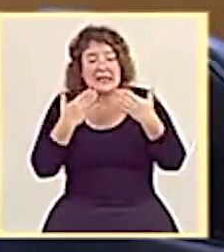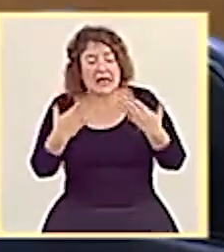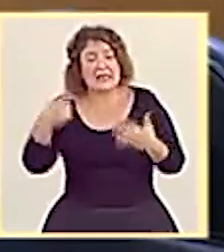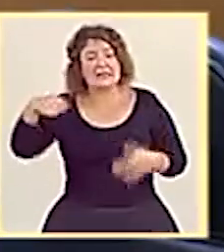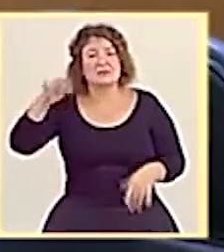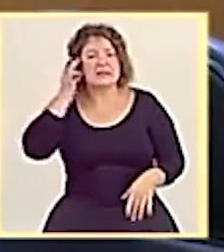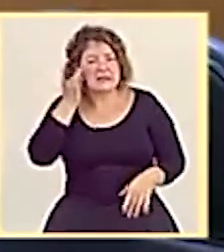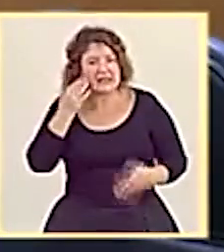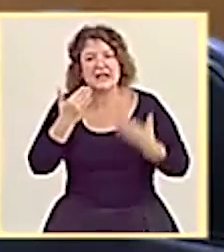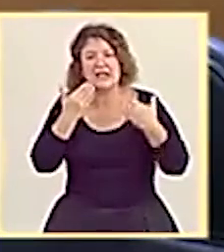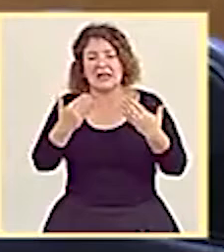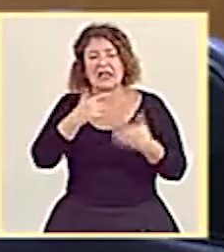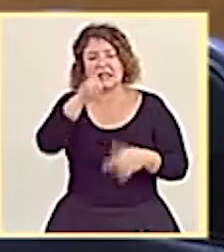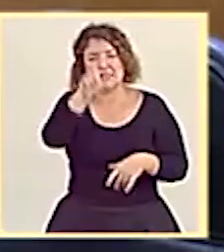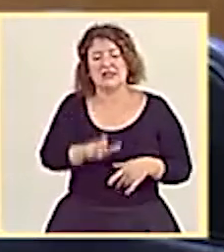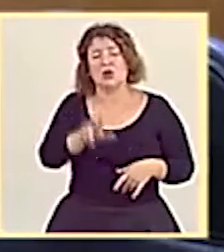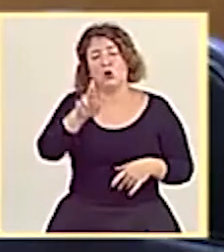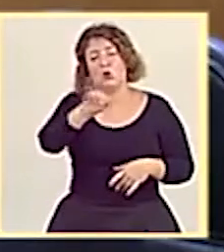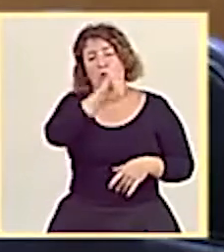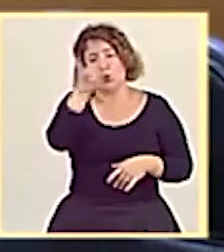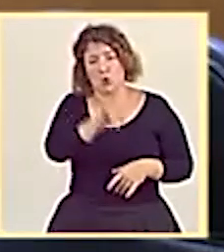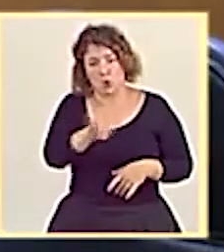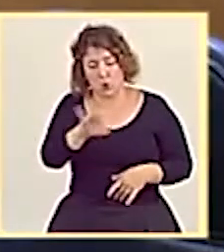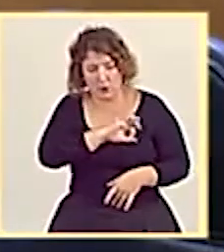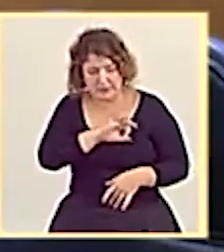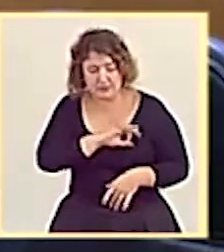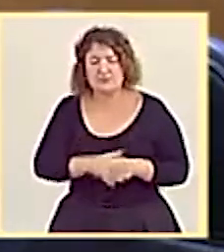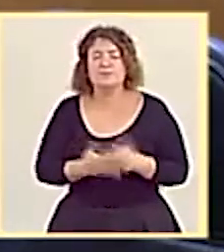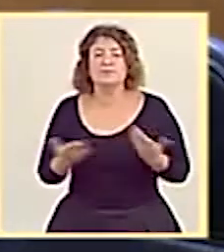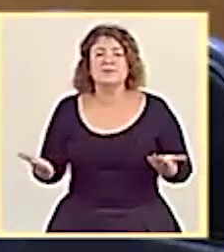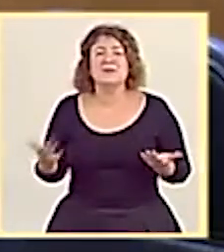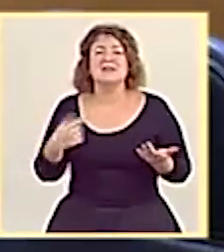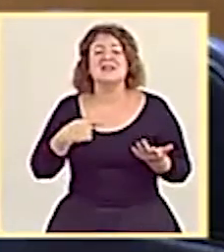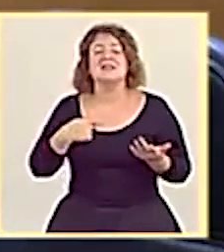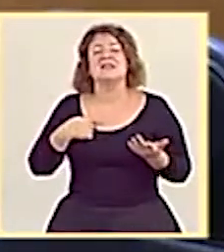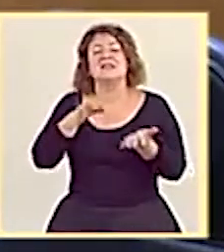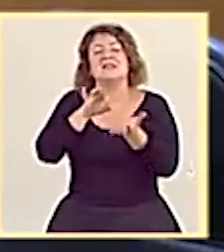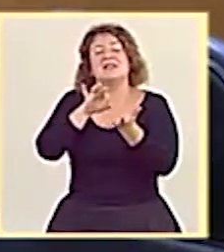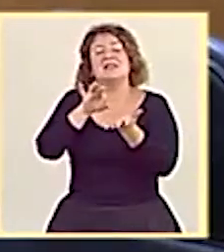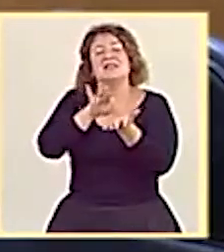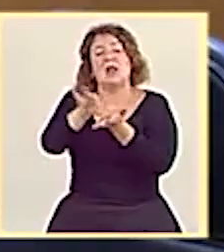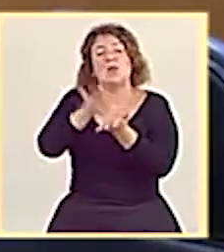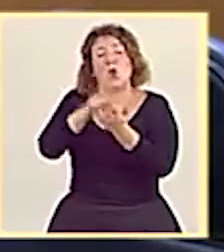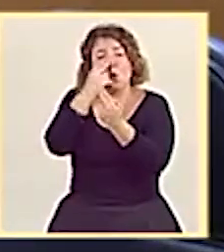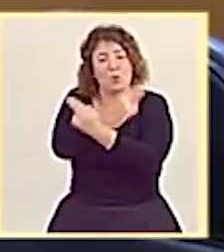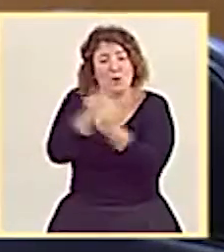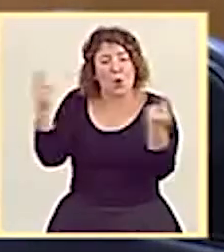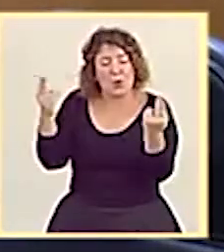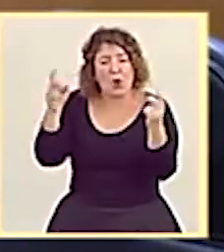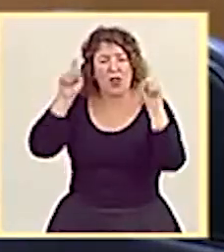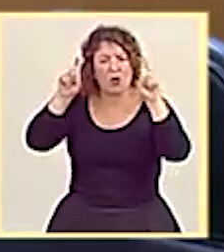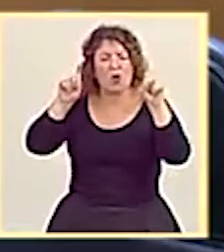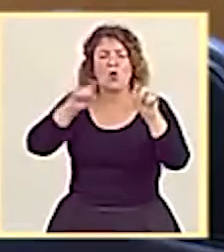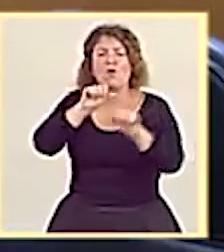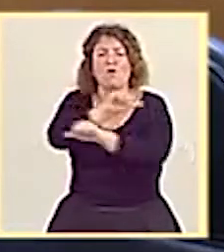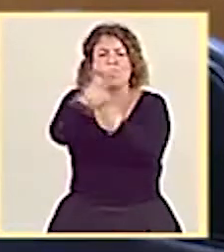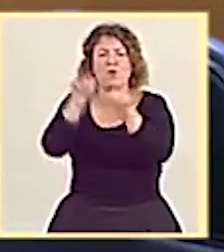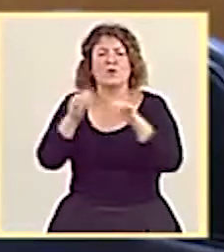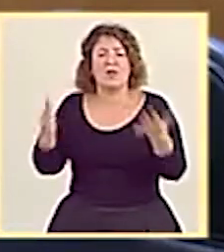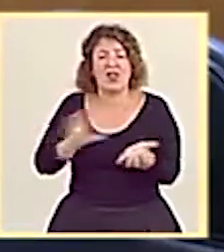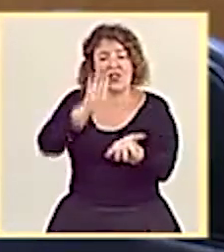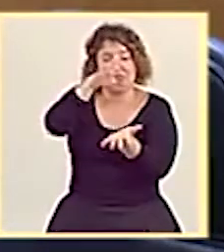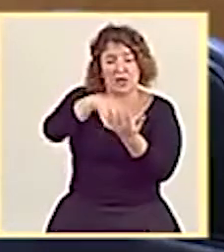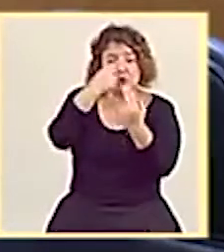presidenta. Gracias, señor Ruth. La prestación del Servicio Público de la Educación se realiza a través de los centros